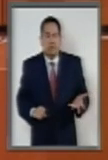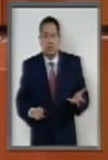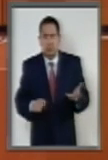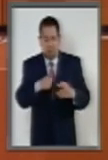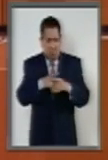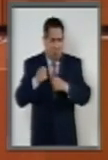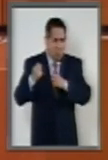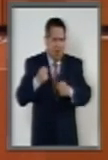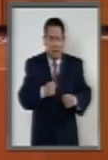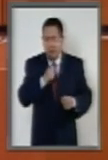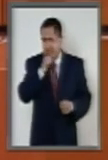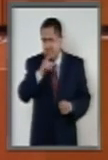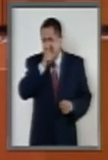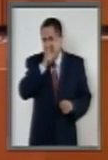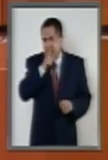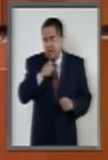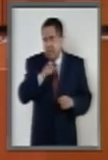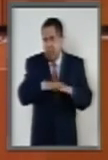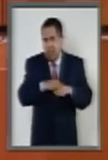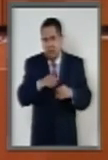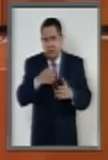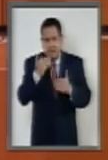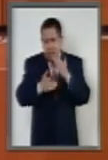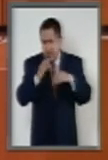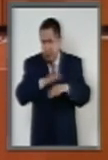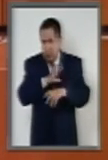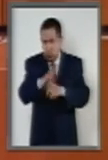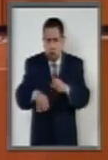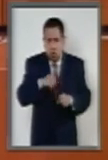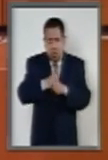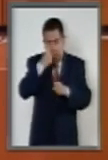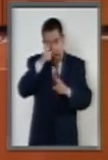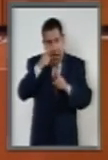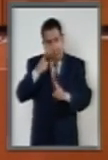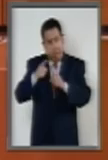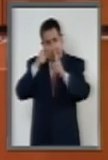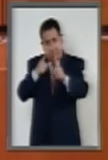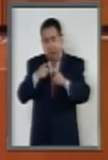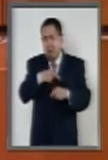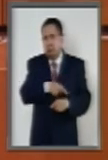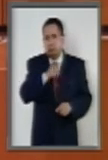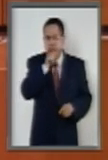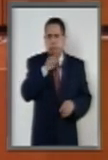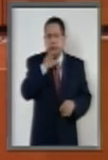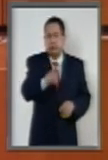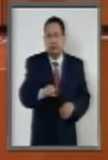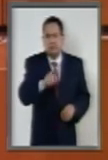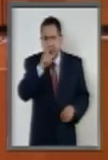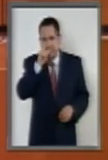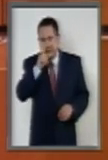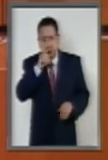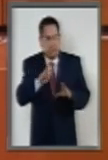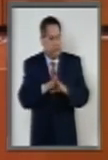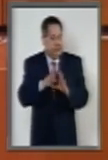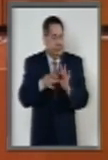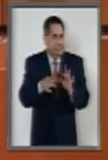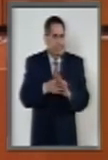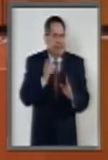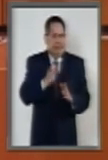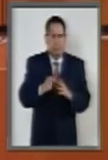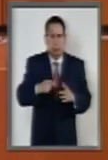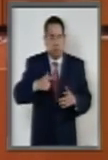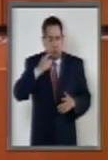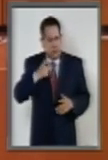alcances se encuentran muy lejanos a los objetivos que nos hemos planteado en este Senado como parte de una